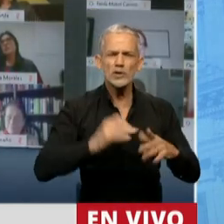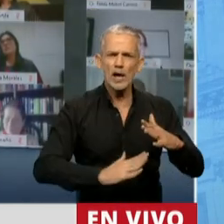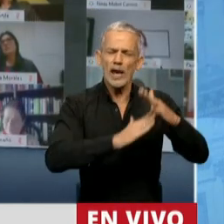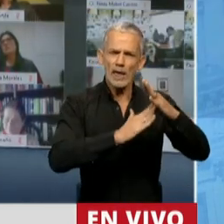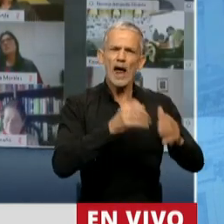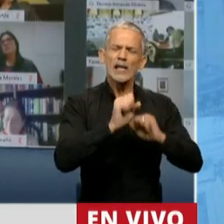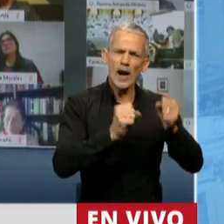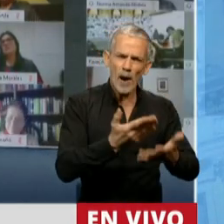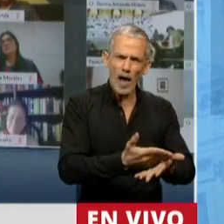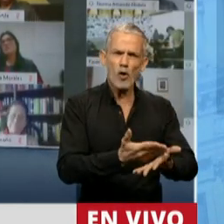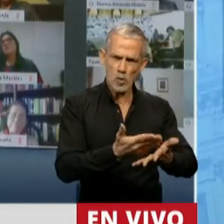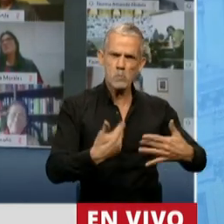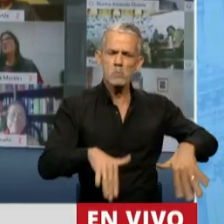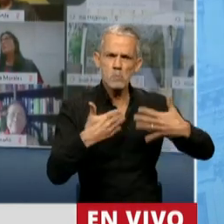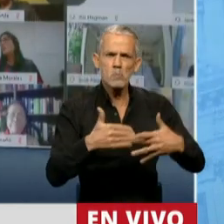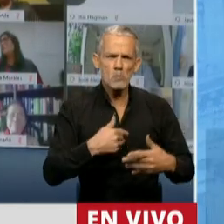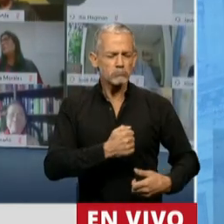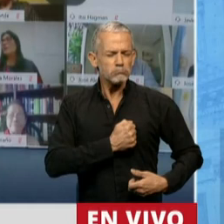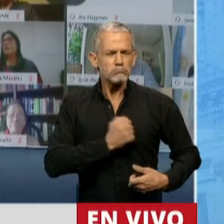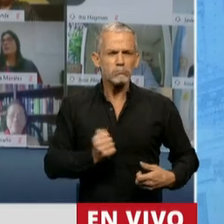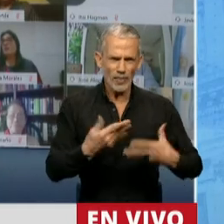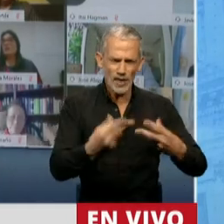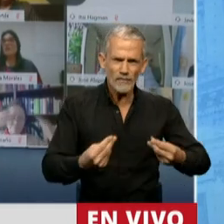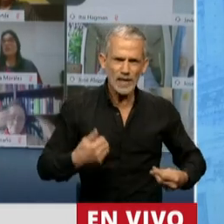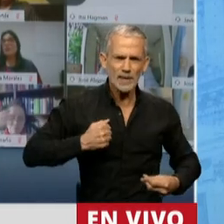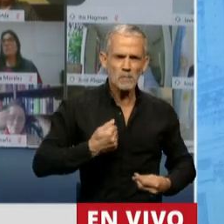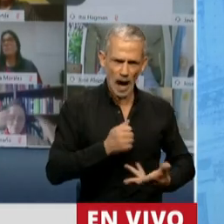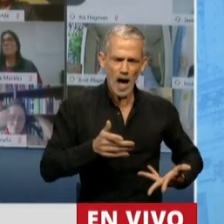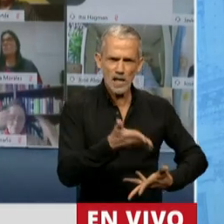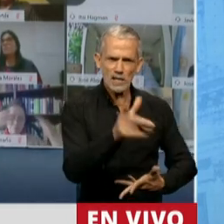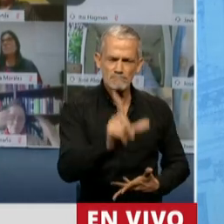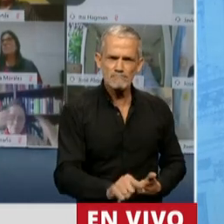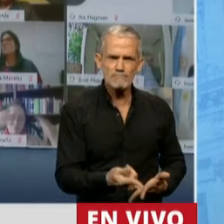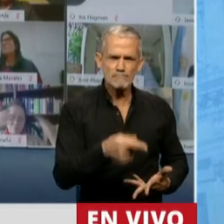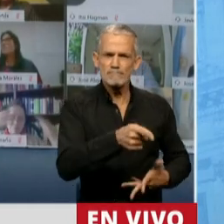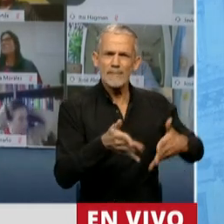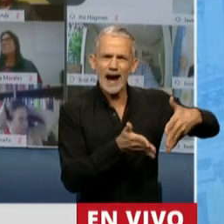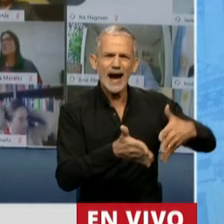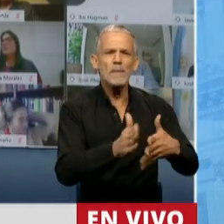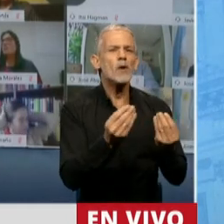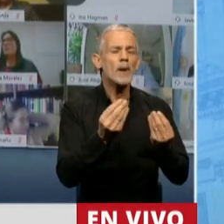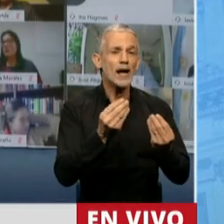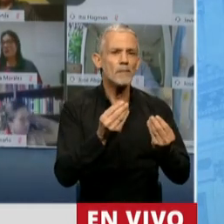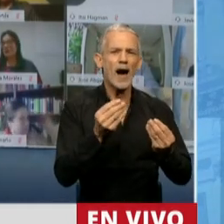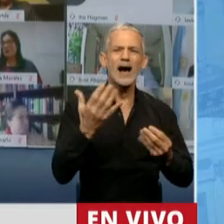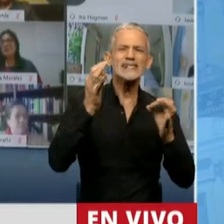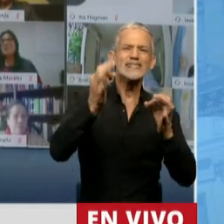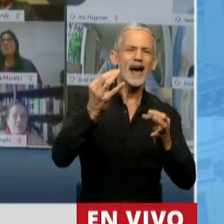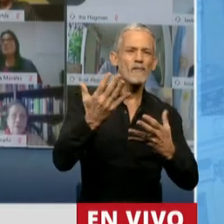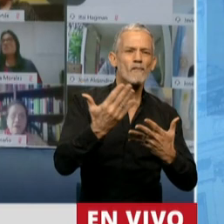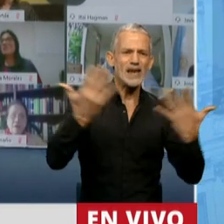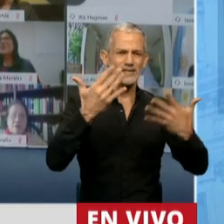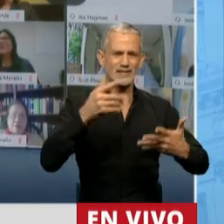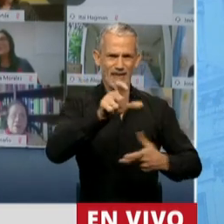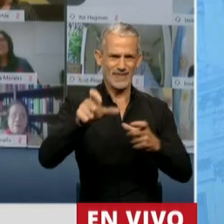trabajador entre los trabajadores, patriota convencido de que el justicia es el camino para lograr la felicidad de los argentinos.